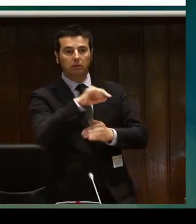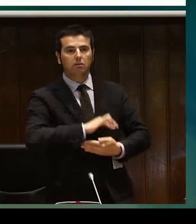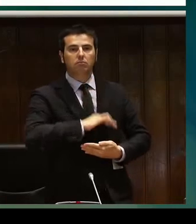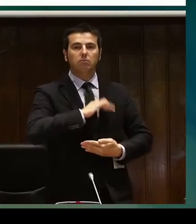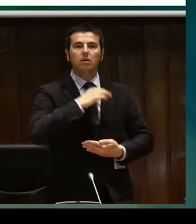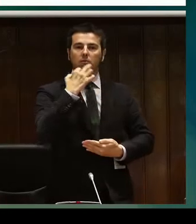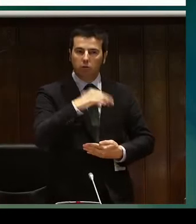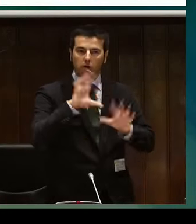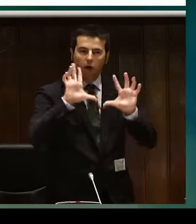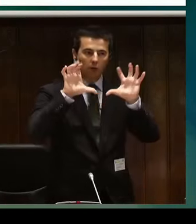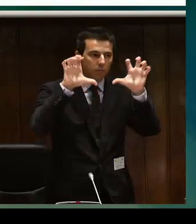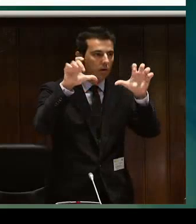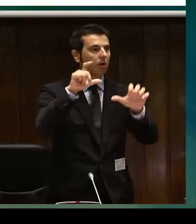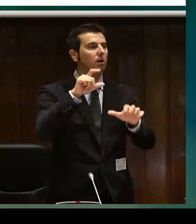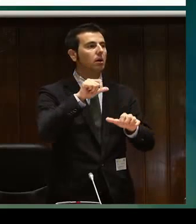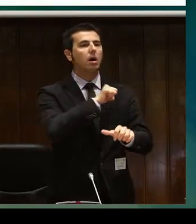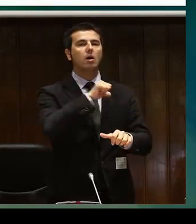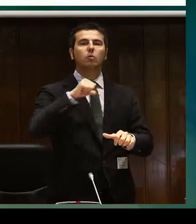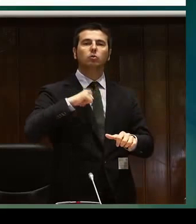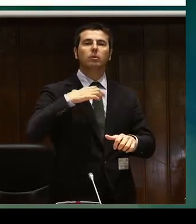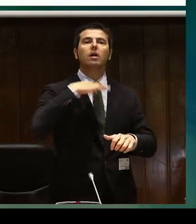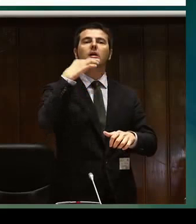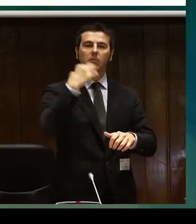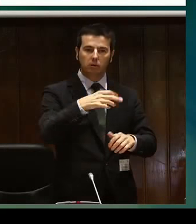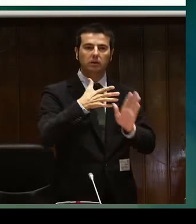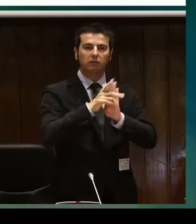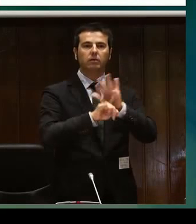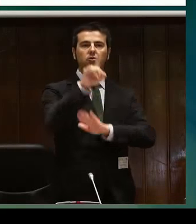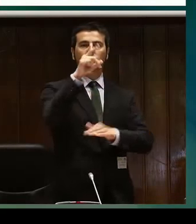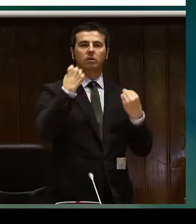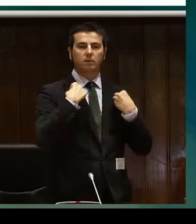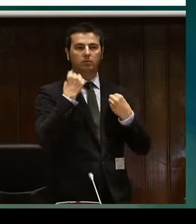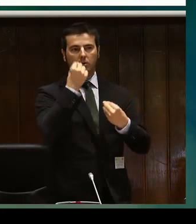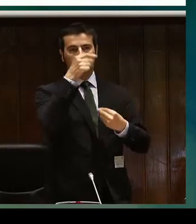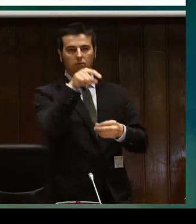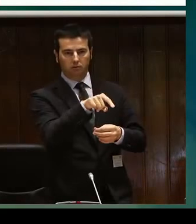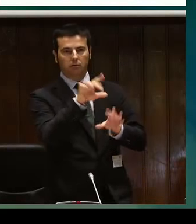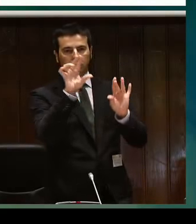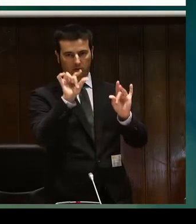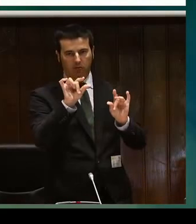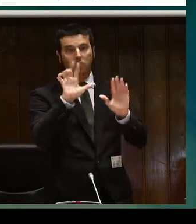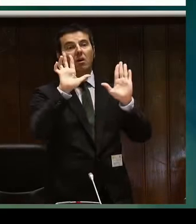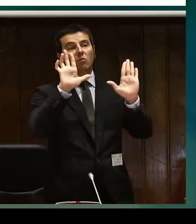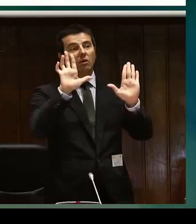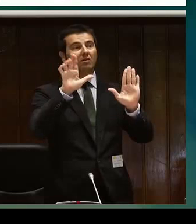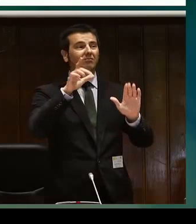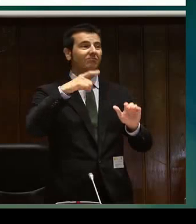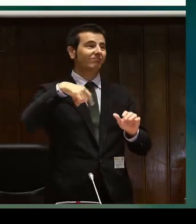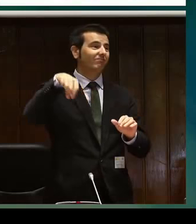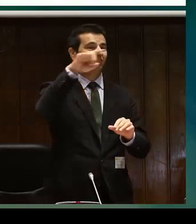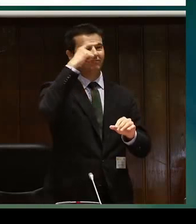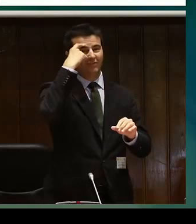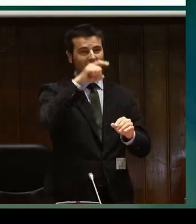cuya educación conlleva un tiempo mucho más largo, aunque sí que es verdad que pueden aprender y alcanzar una capacidad y una